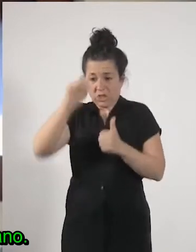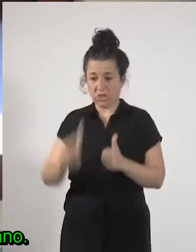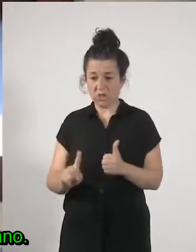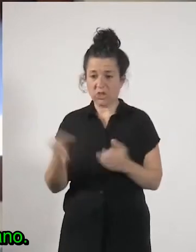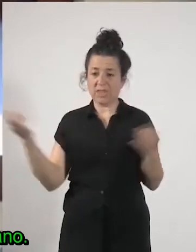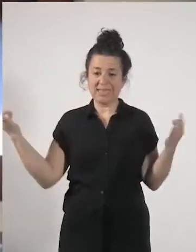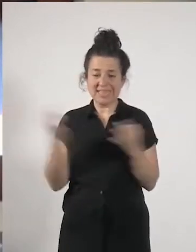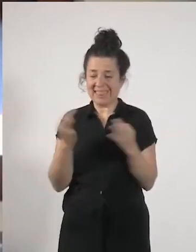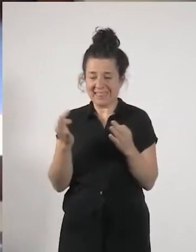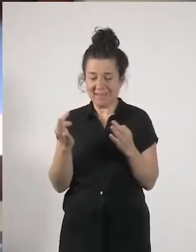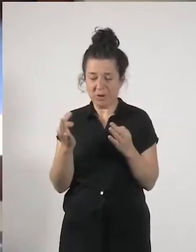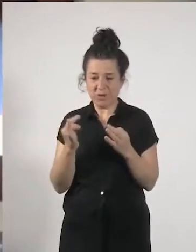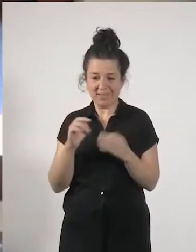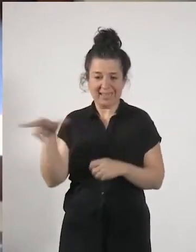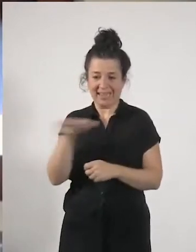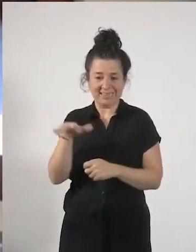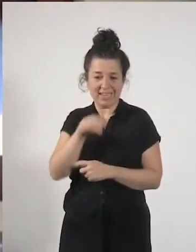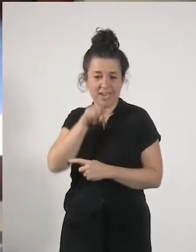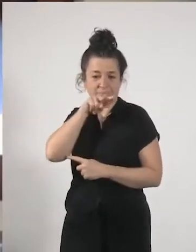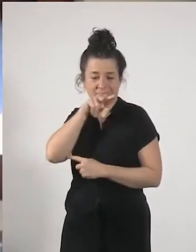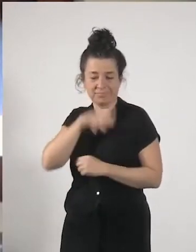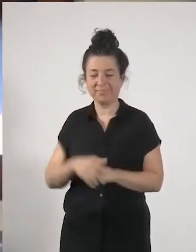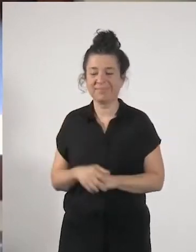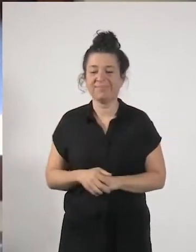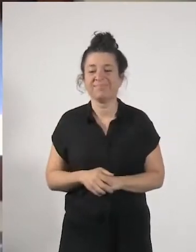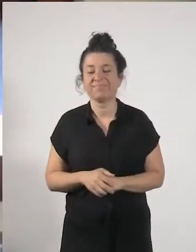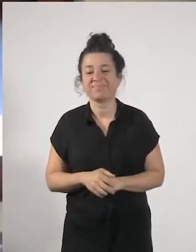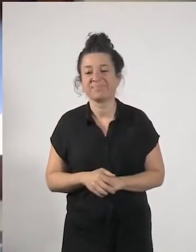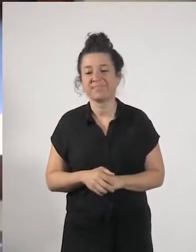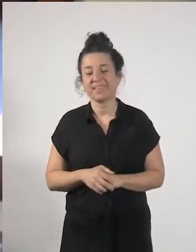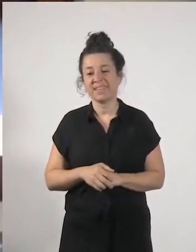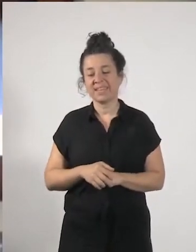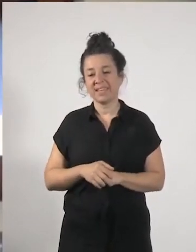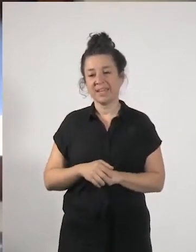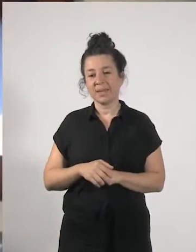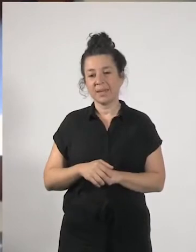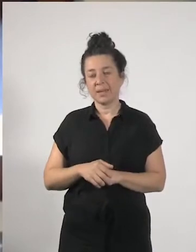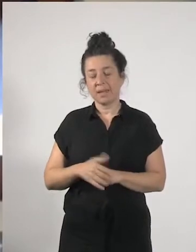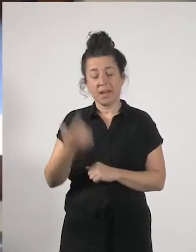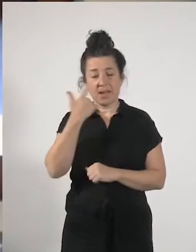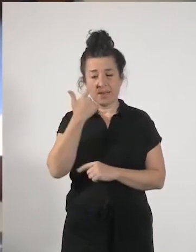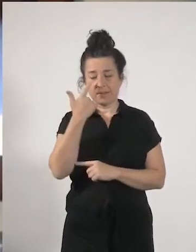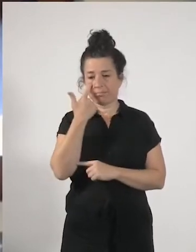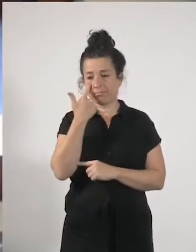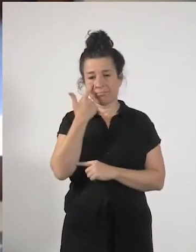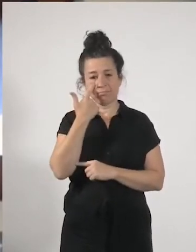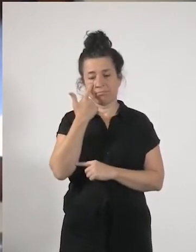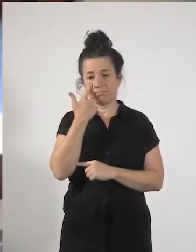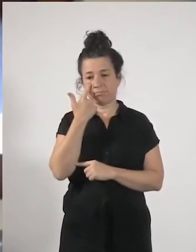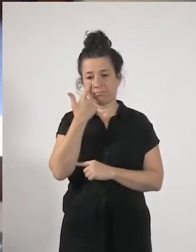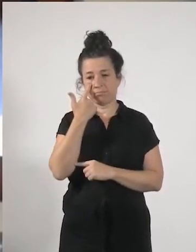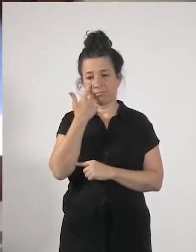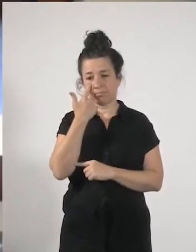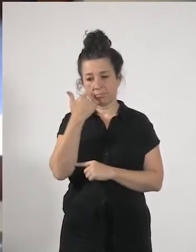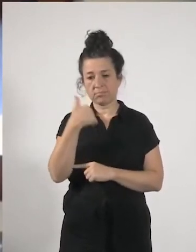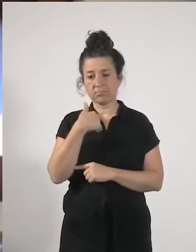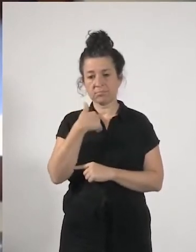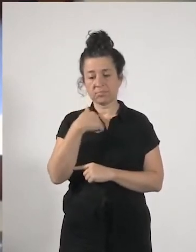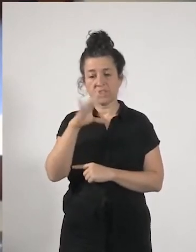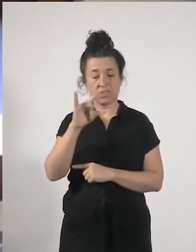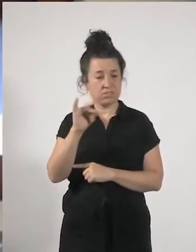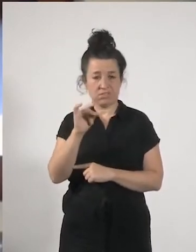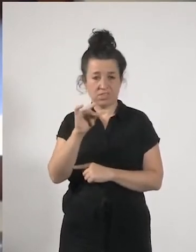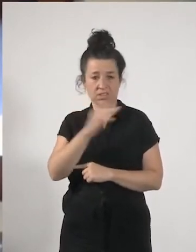castellano pues mirad yo si tengo una enmienda a la